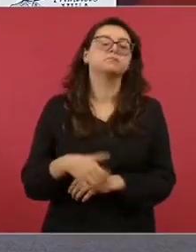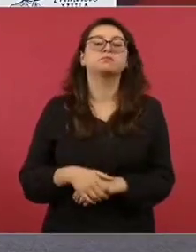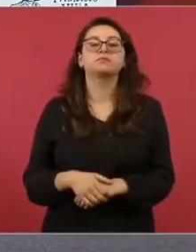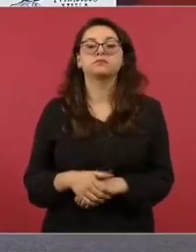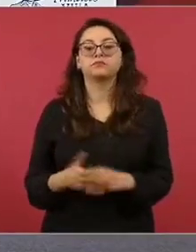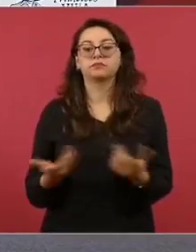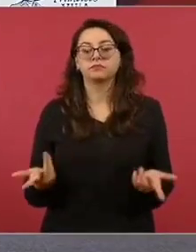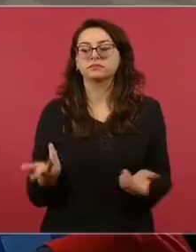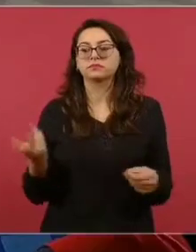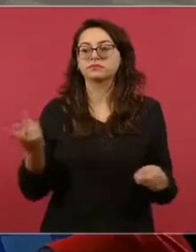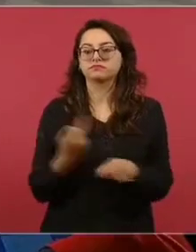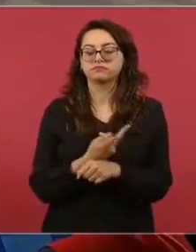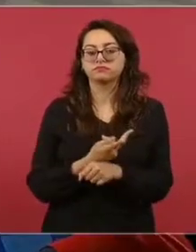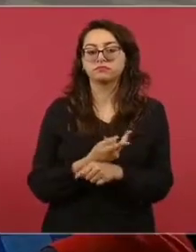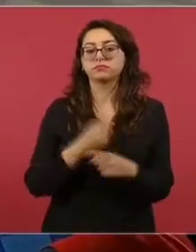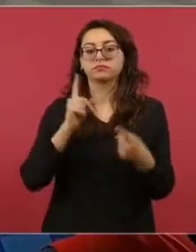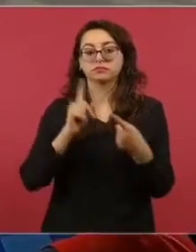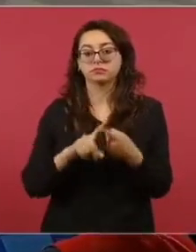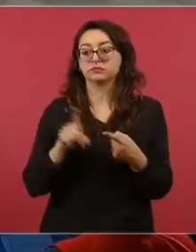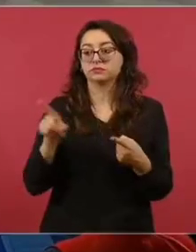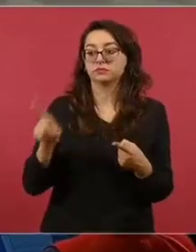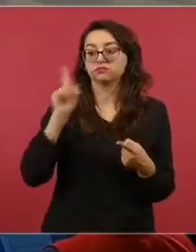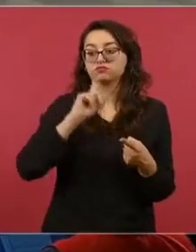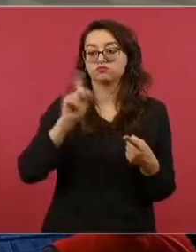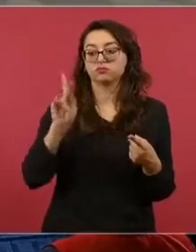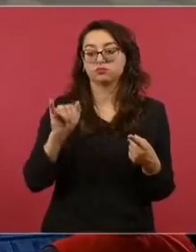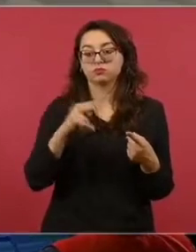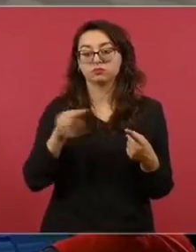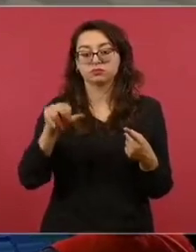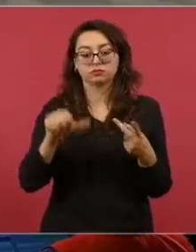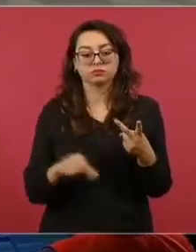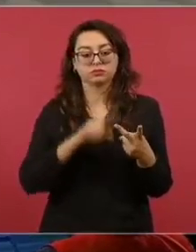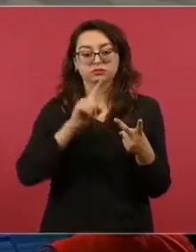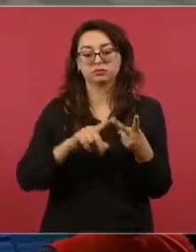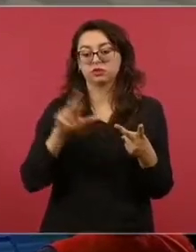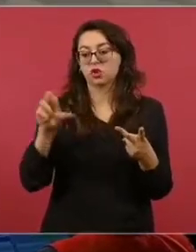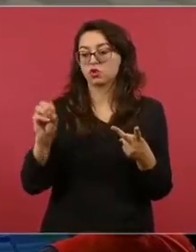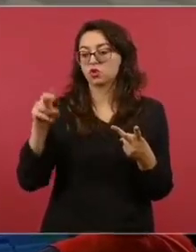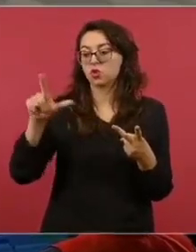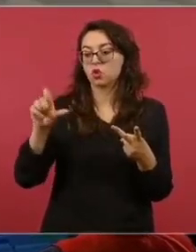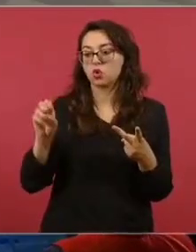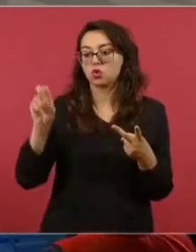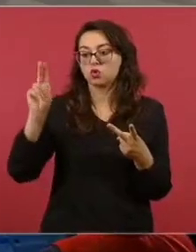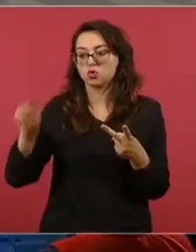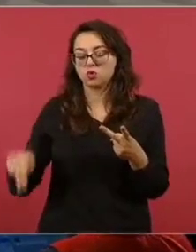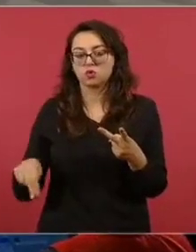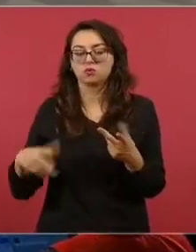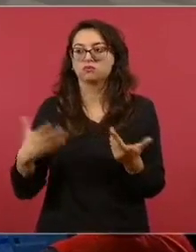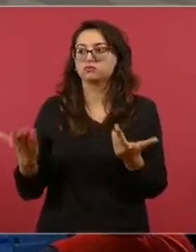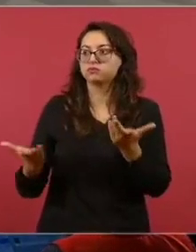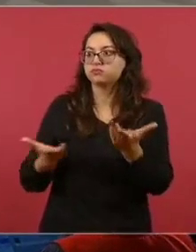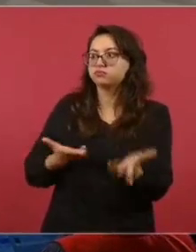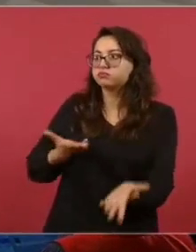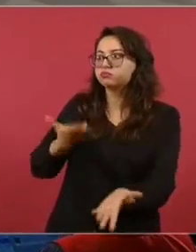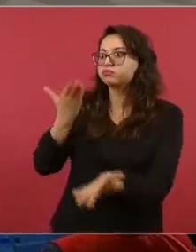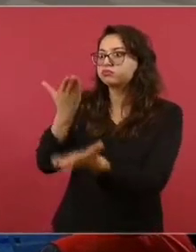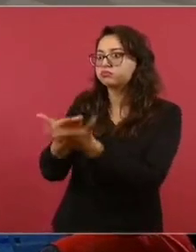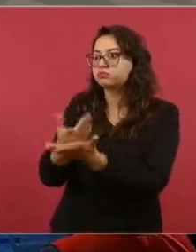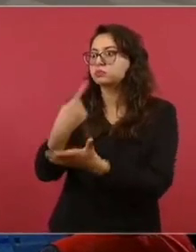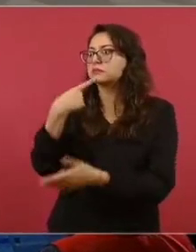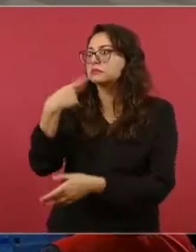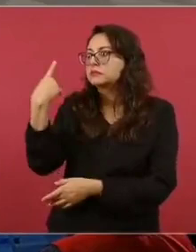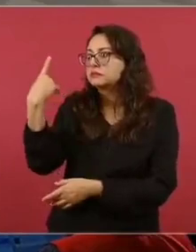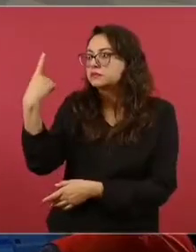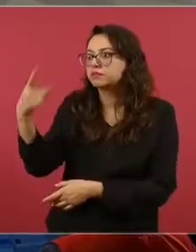tanto la ministra Piña como la magistrada Rolón desecharon una queja administrativa promovida en